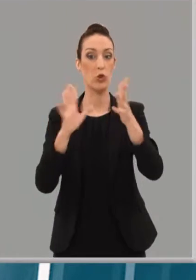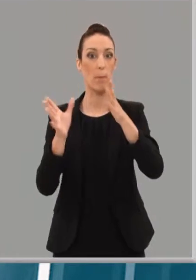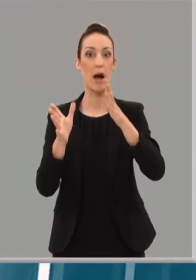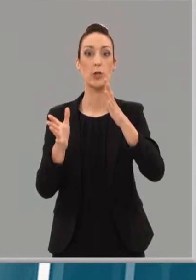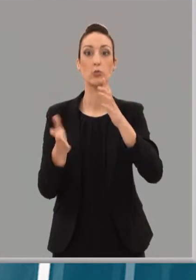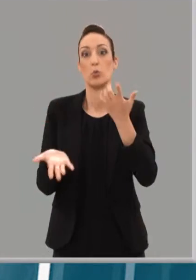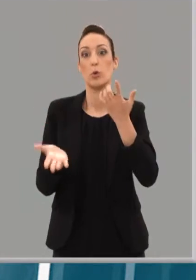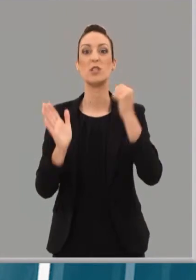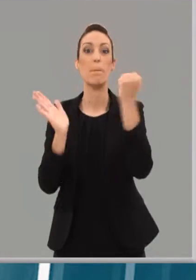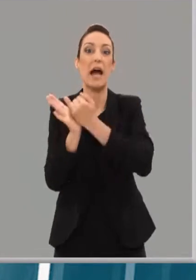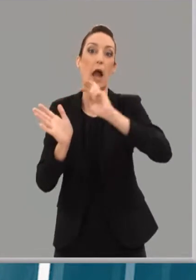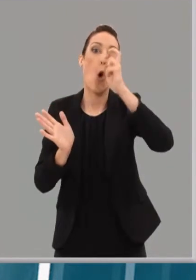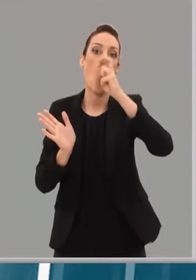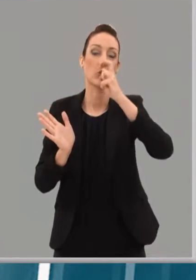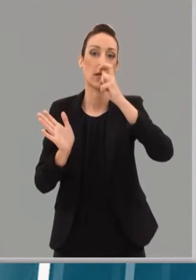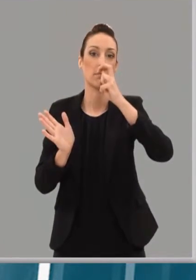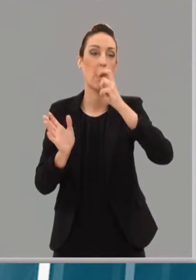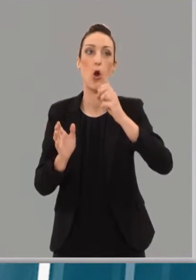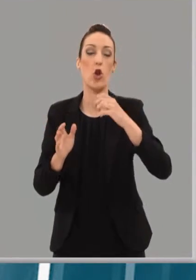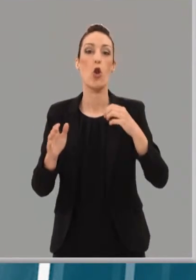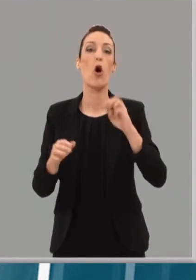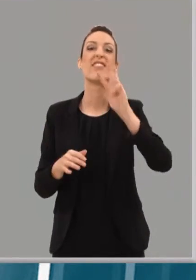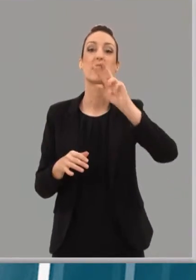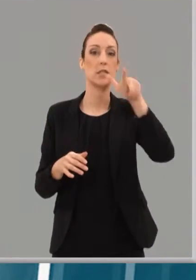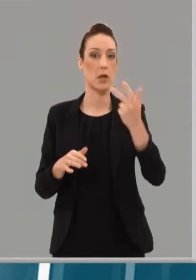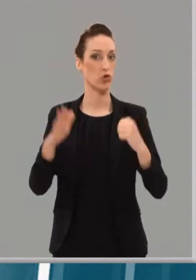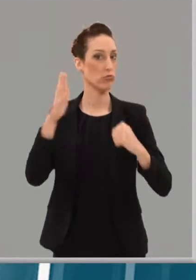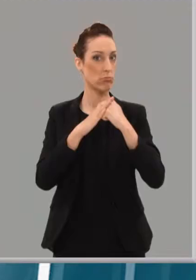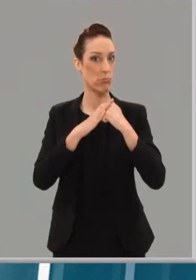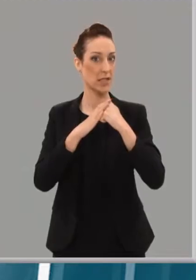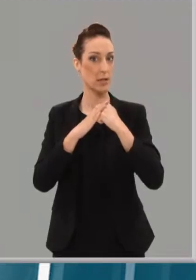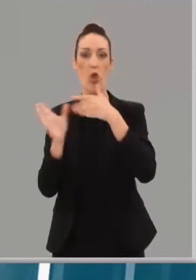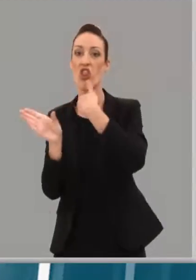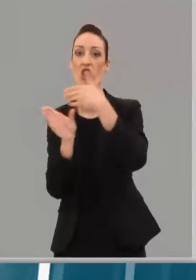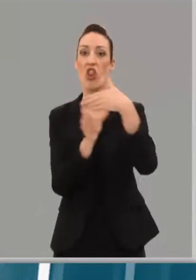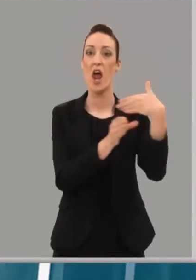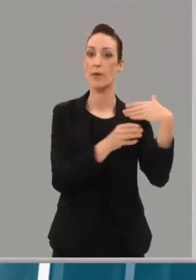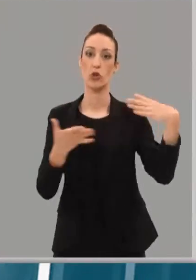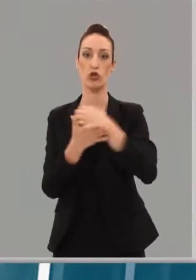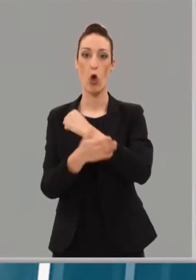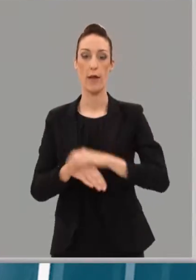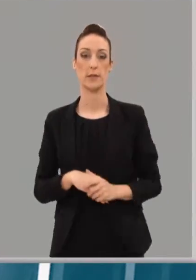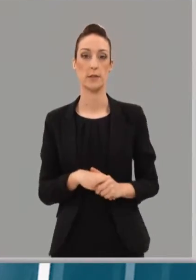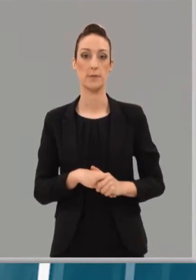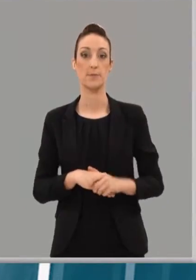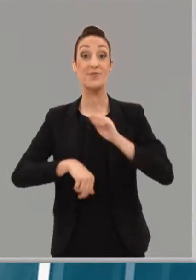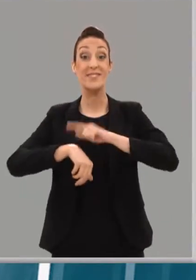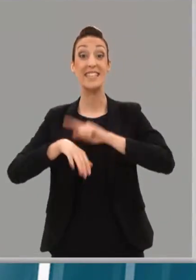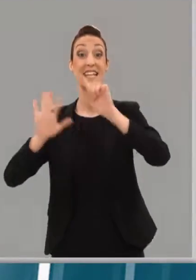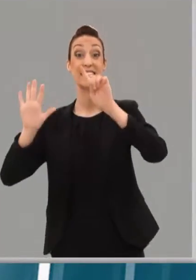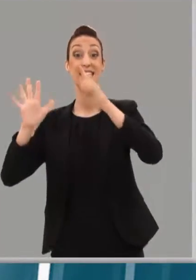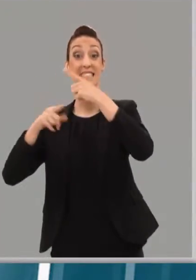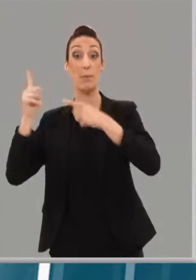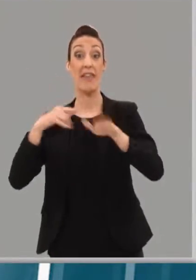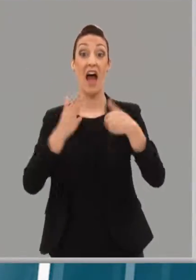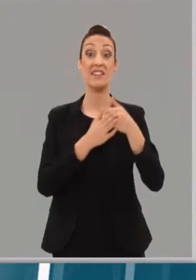no las pueden cuadrar ese precio, pero los máximos serán tres euros, entre dos y tres euros van a ser todas las cervezas. La feria será de seis y media a diez de la noche